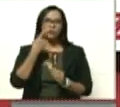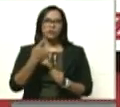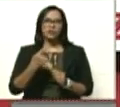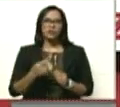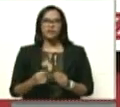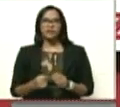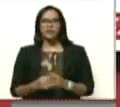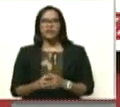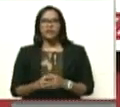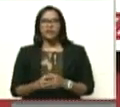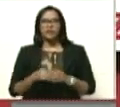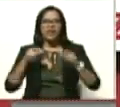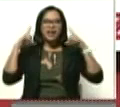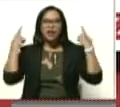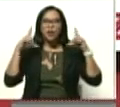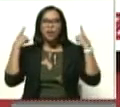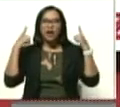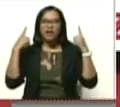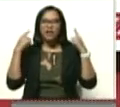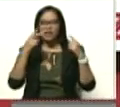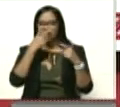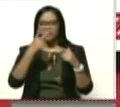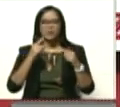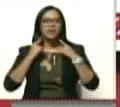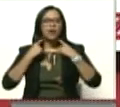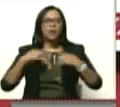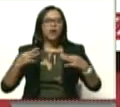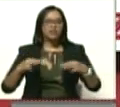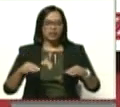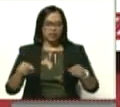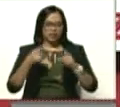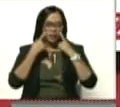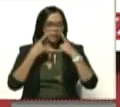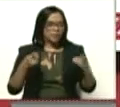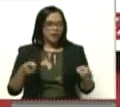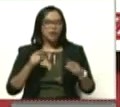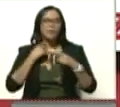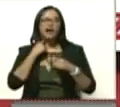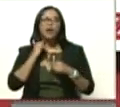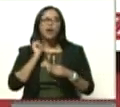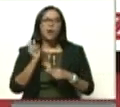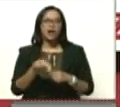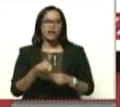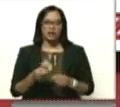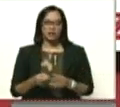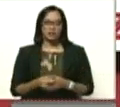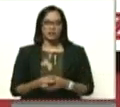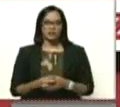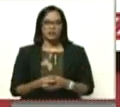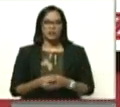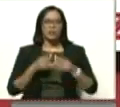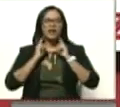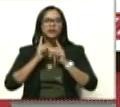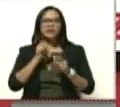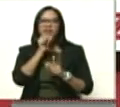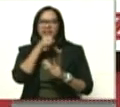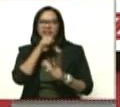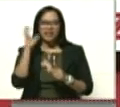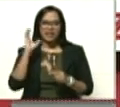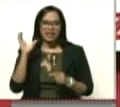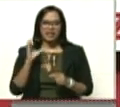la Guaira y ve para Guatires y para abajo. Para Guarena. Para la carretera vieja, Caracas. ¿Cuánto se